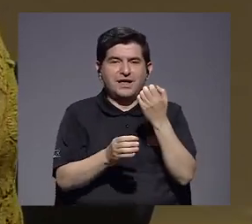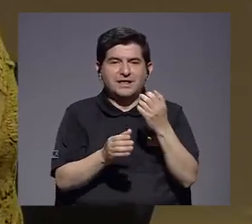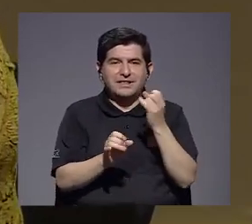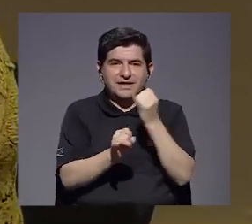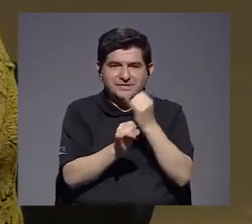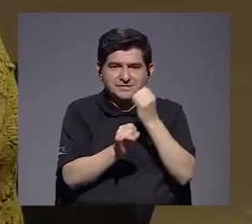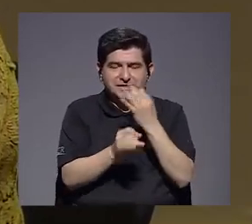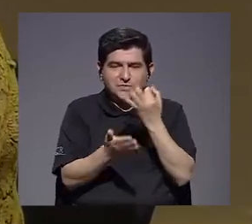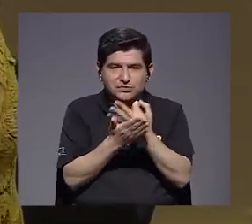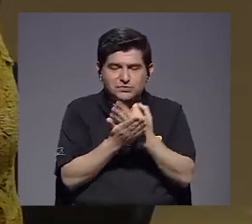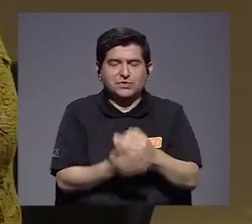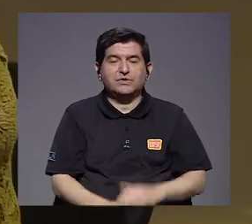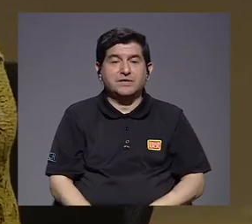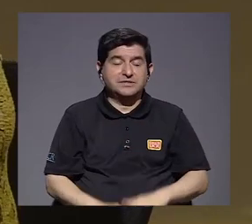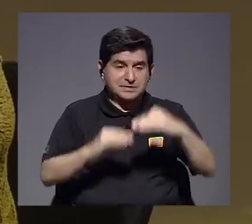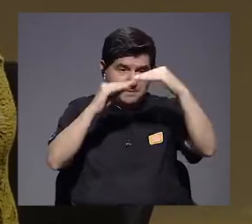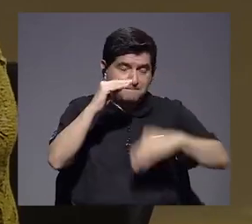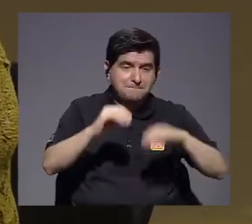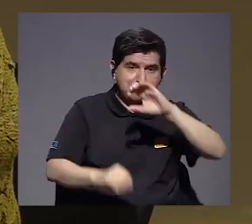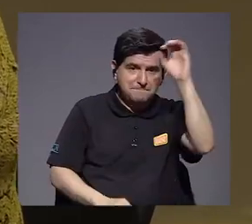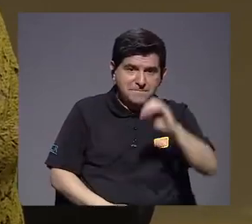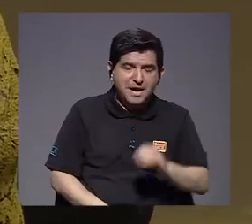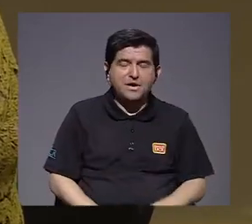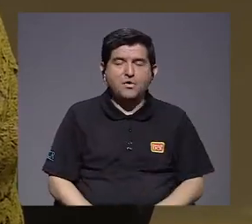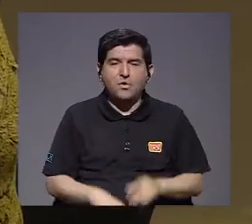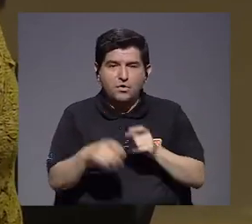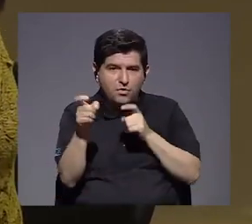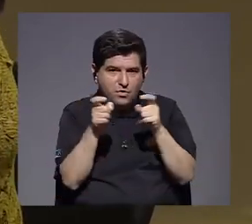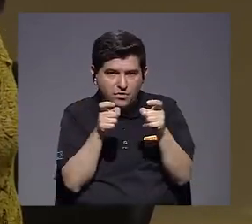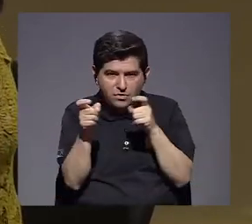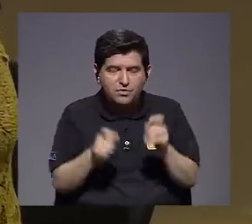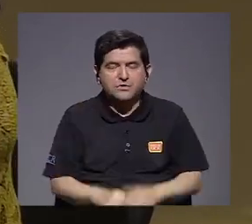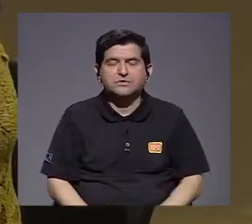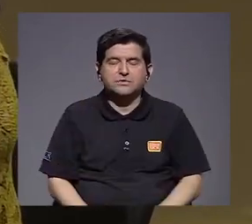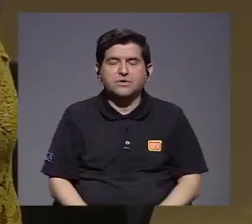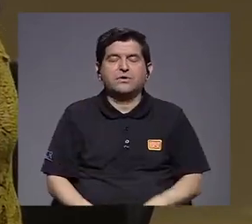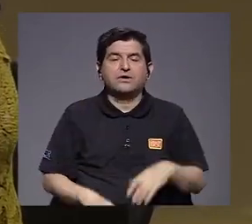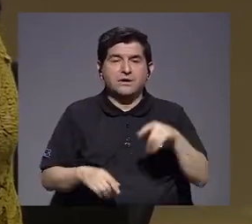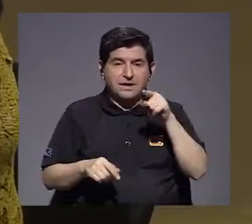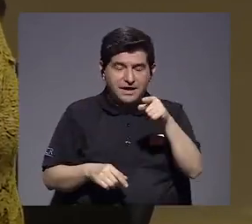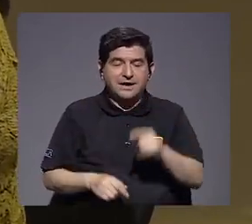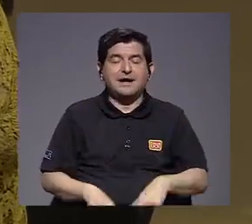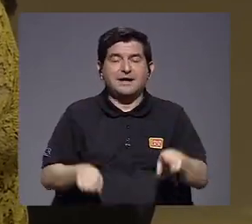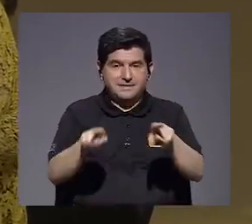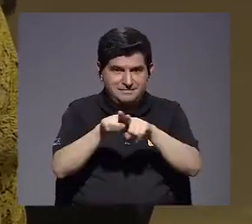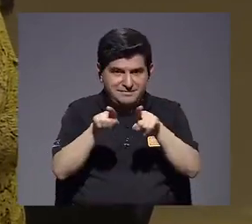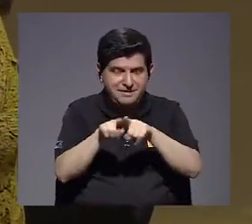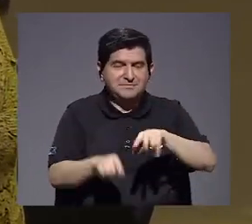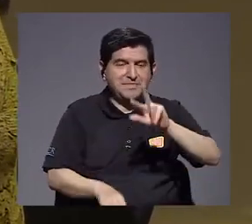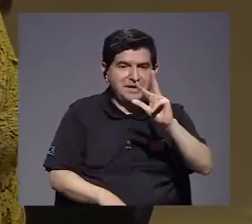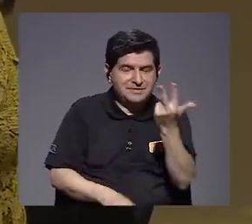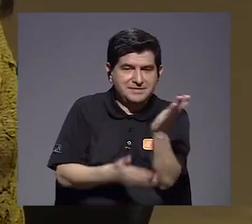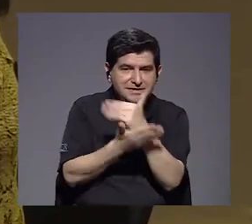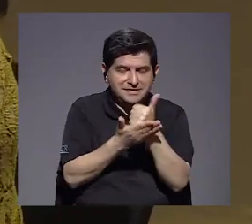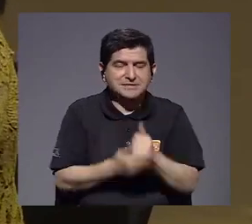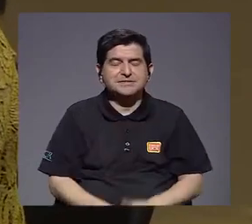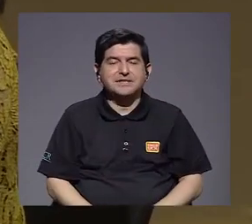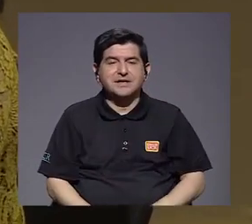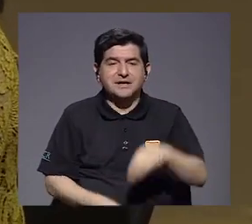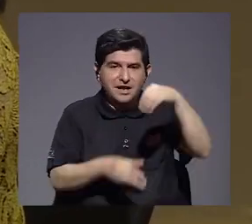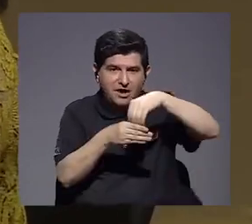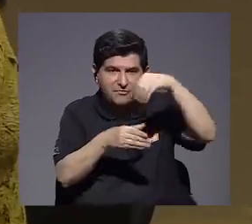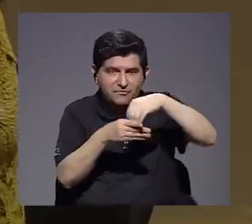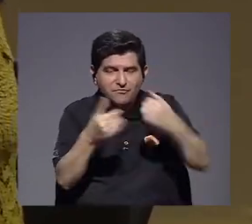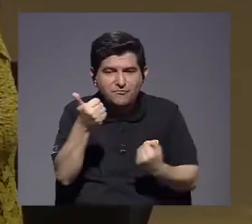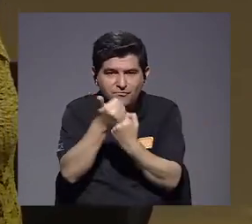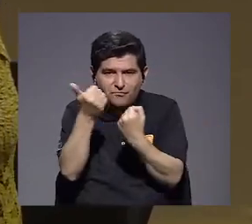bajada en tasa de interés, condiciones regulatores especiales que se habilitaron con las decisiones de su jefe y un tercero, un fondo de avales